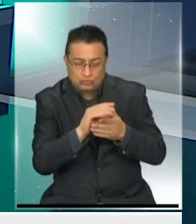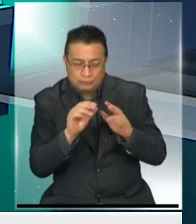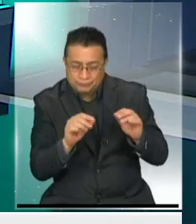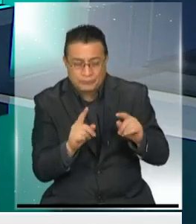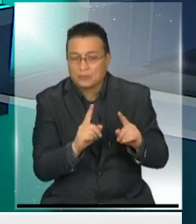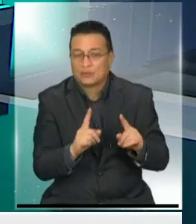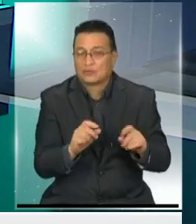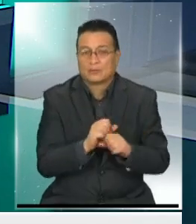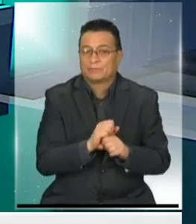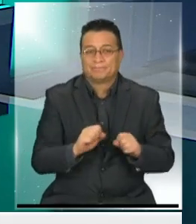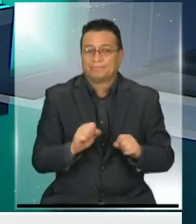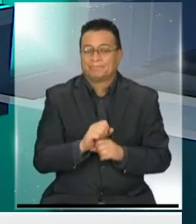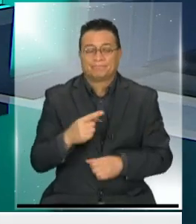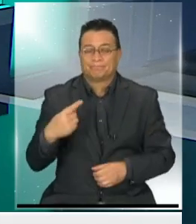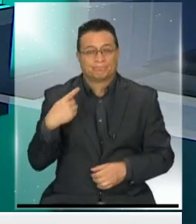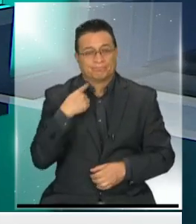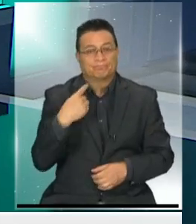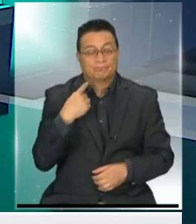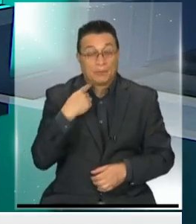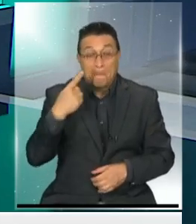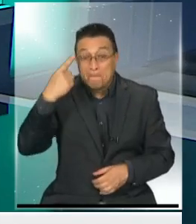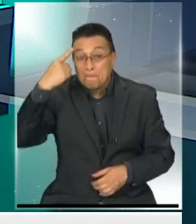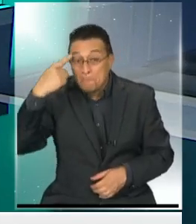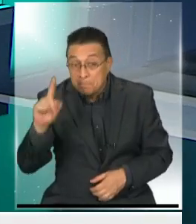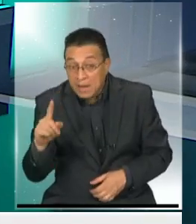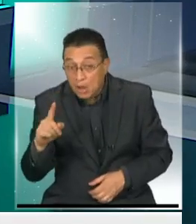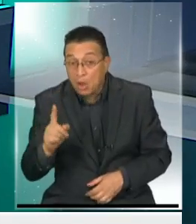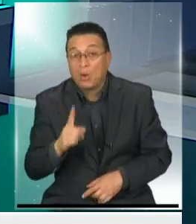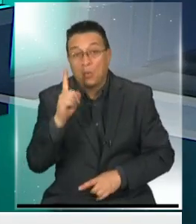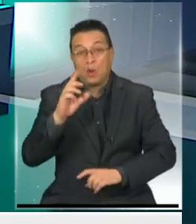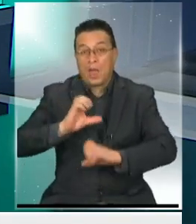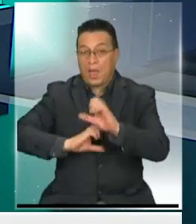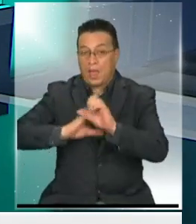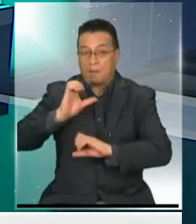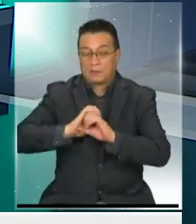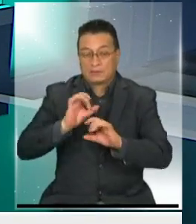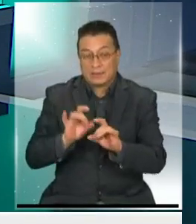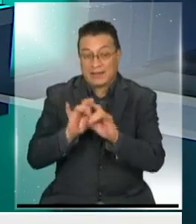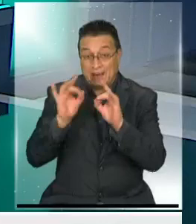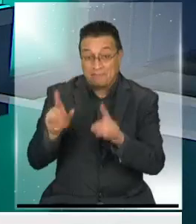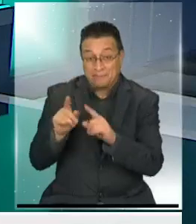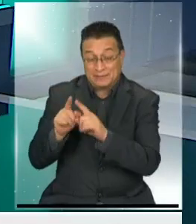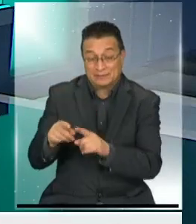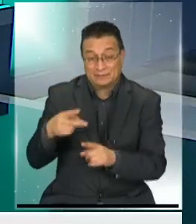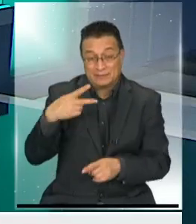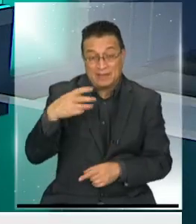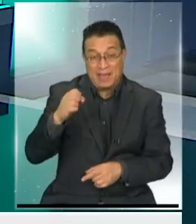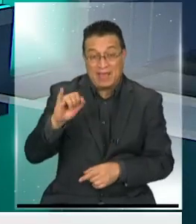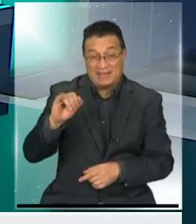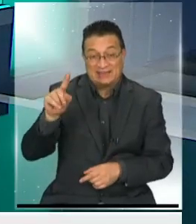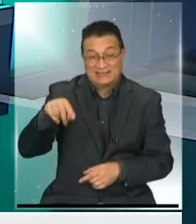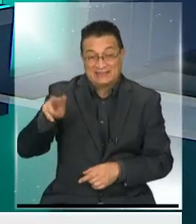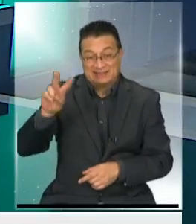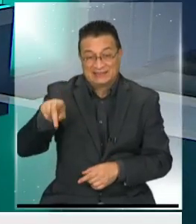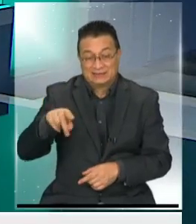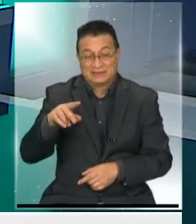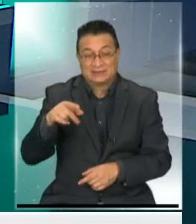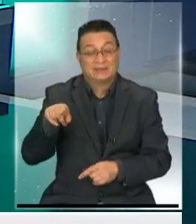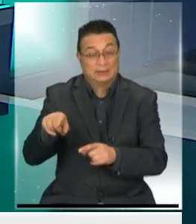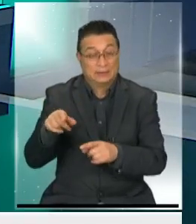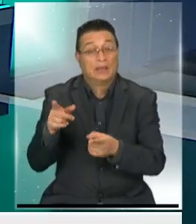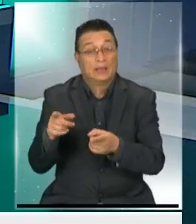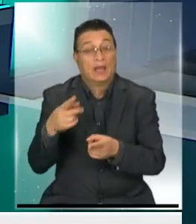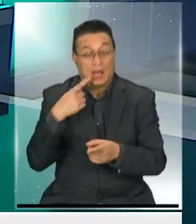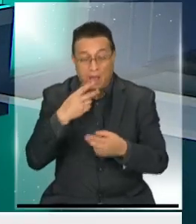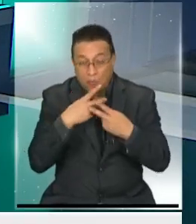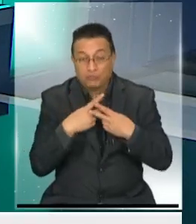no han habido muy buenas noticias. Sin embargo, una empresa en particular, se llama Heinz, que hace Ketchup, hizo hace muy poco un lanzamiento y dio a